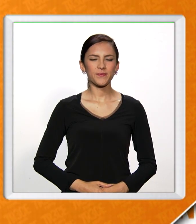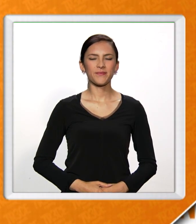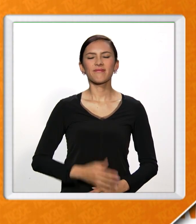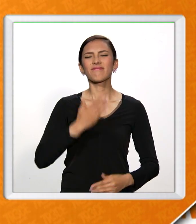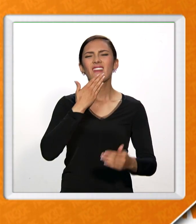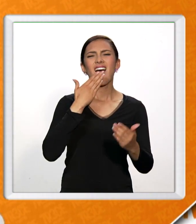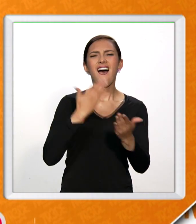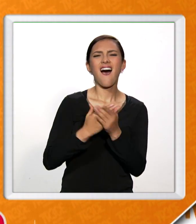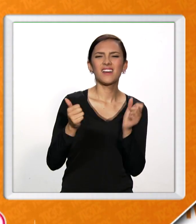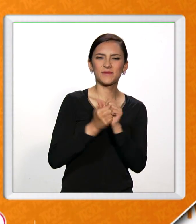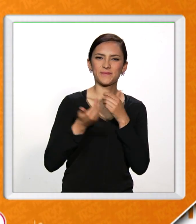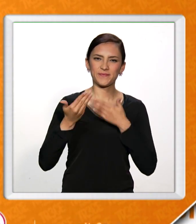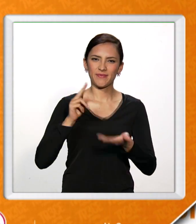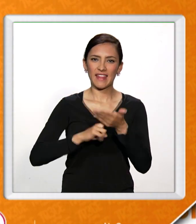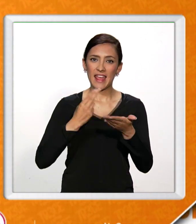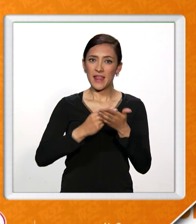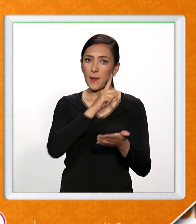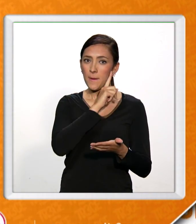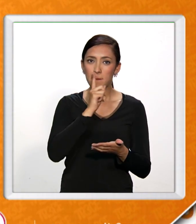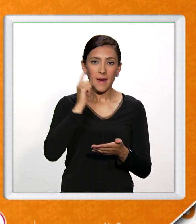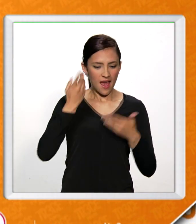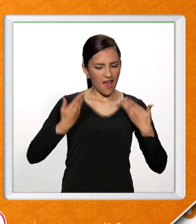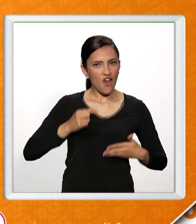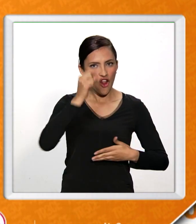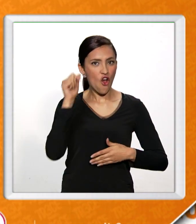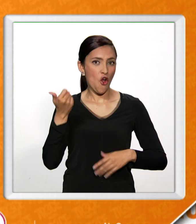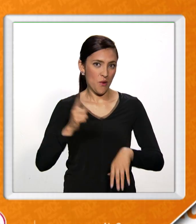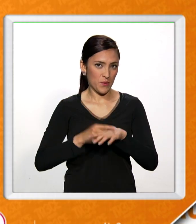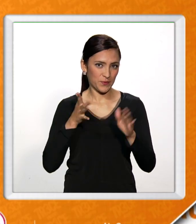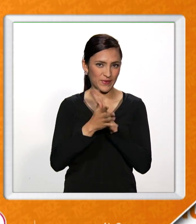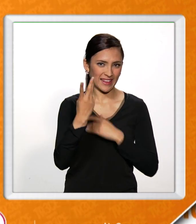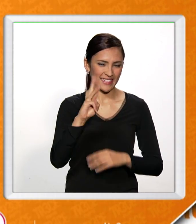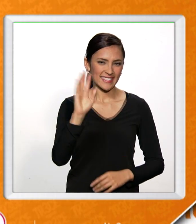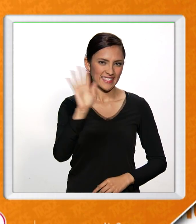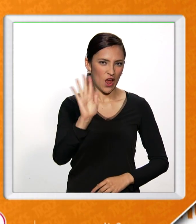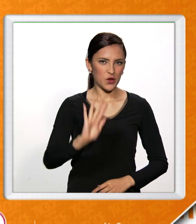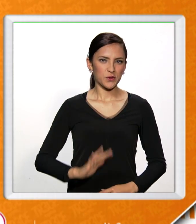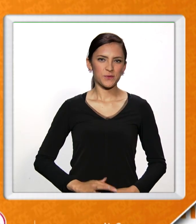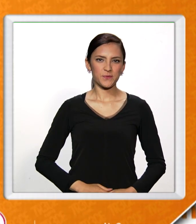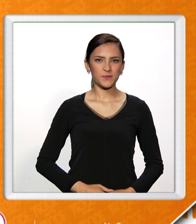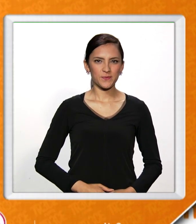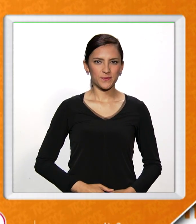Gracias por acompañarnos. Ella es Mayra, yo soy López y en cualquier momento más 3.000. Chao.